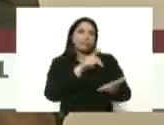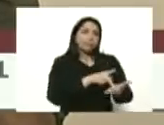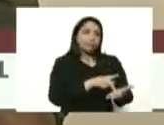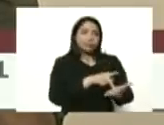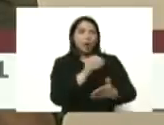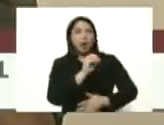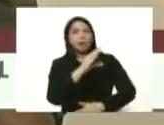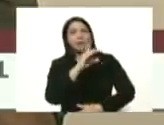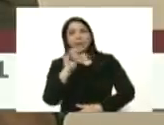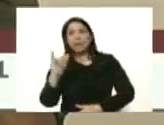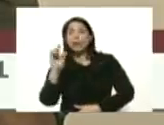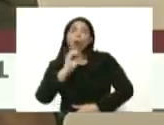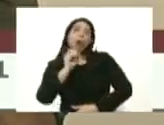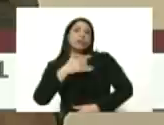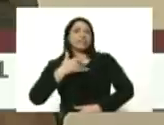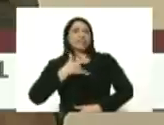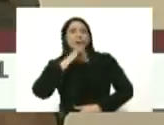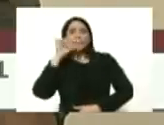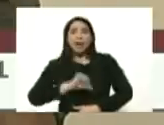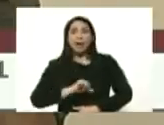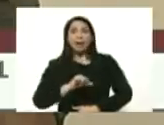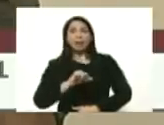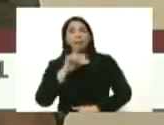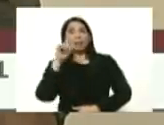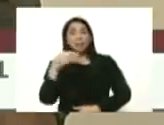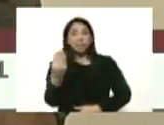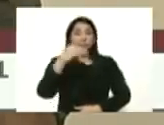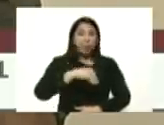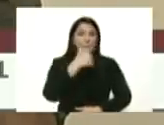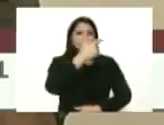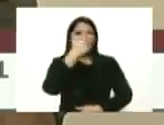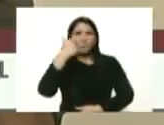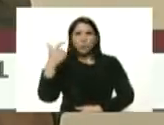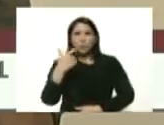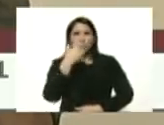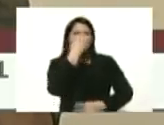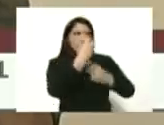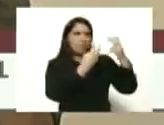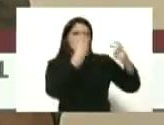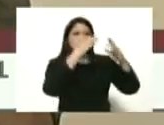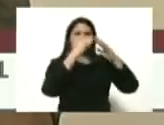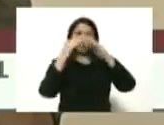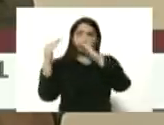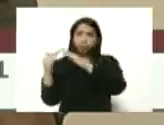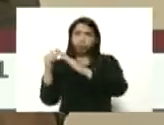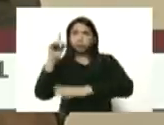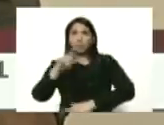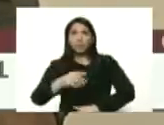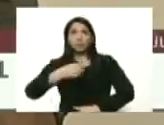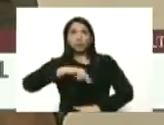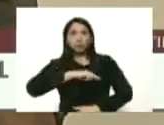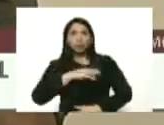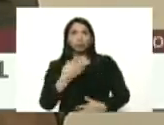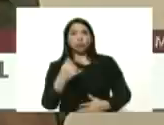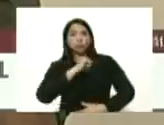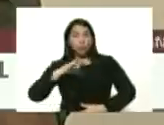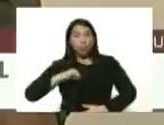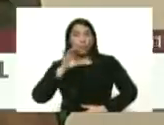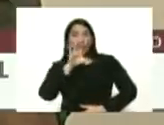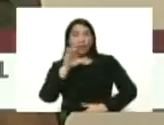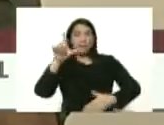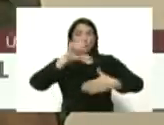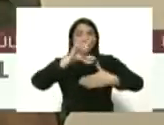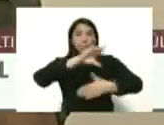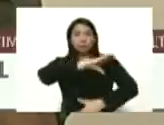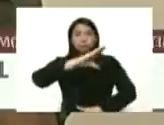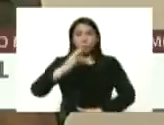con síntomas y además de la búsqueda caso por caso casa por casa también somos el país de América Latina y